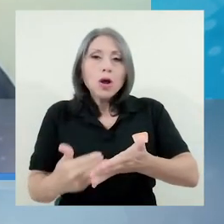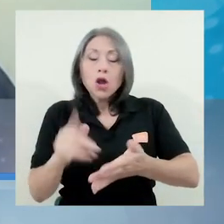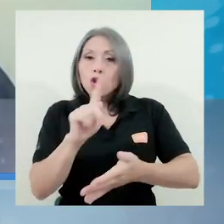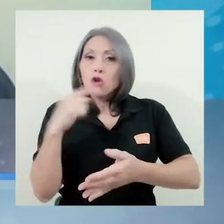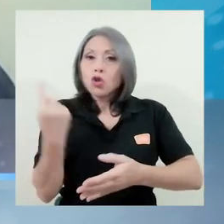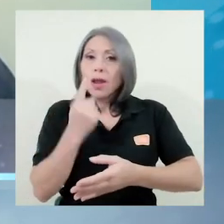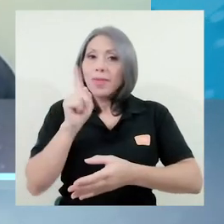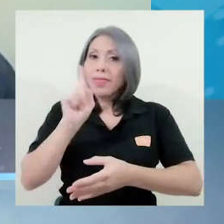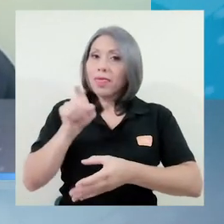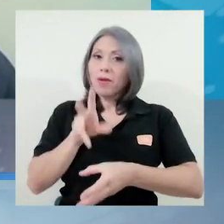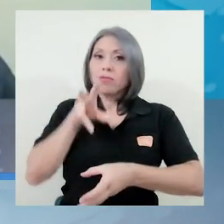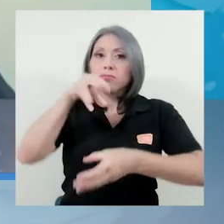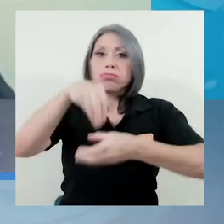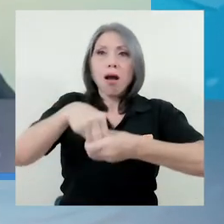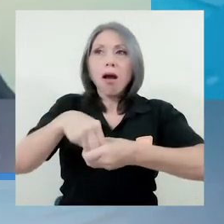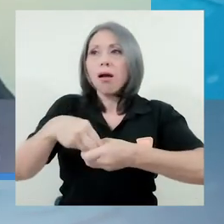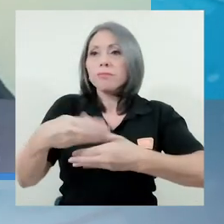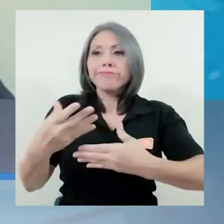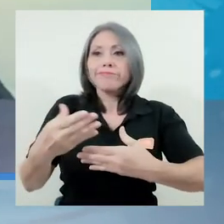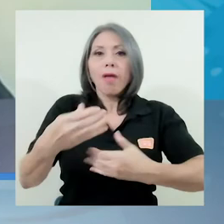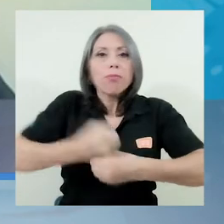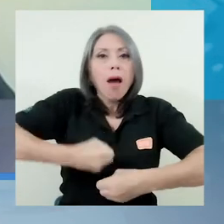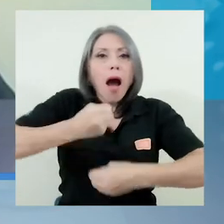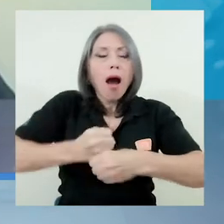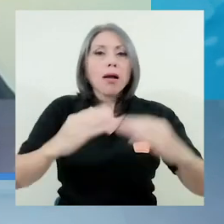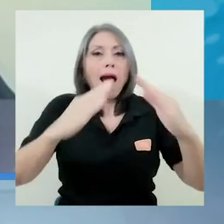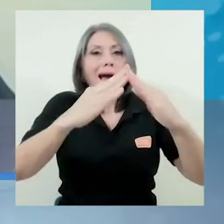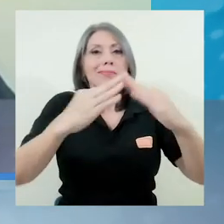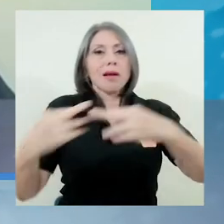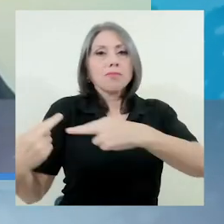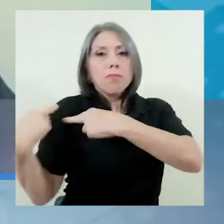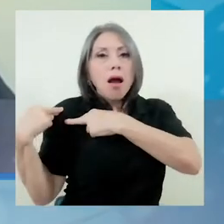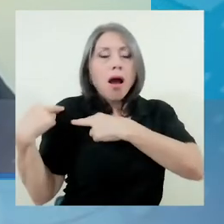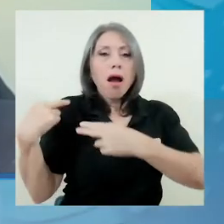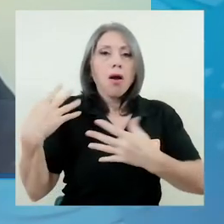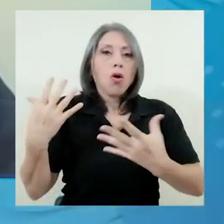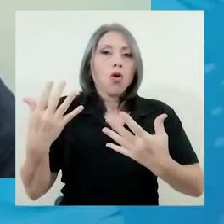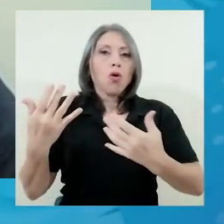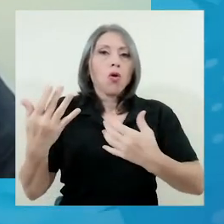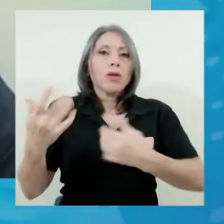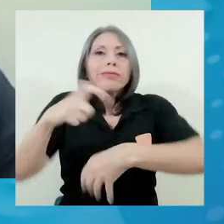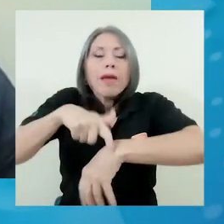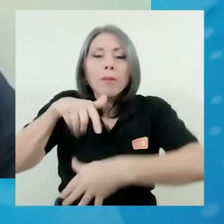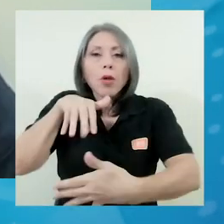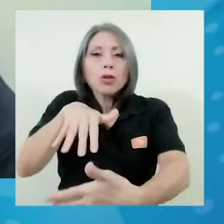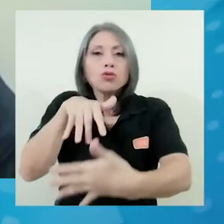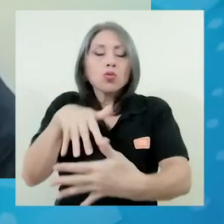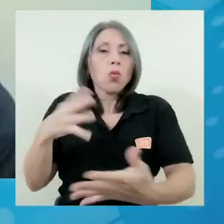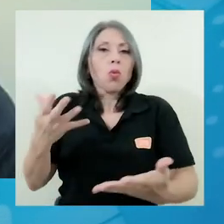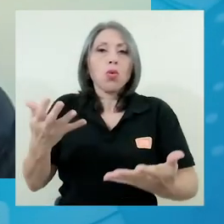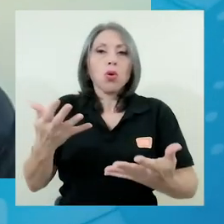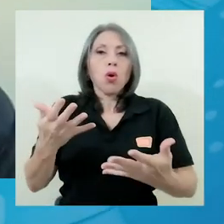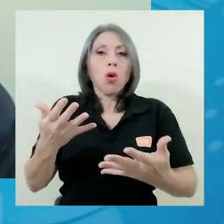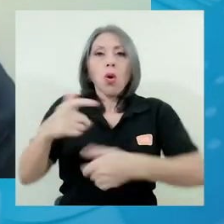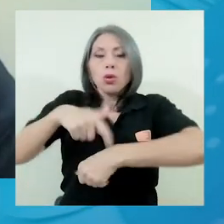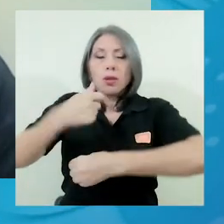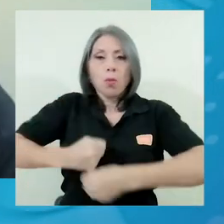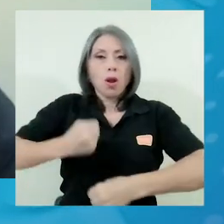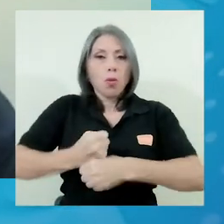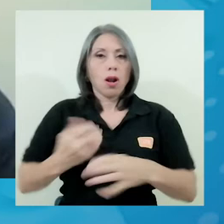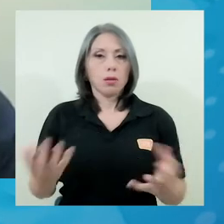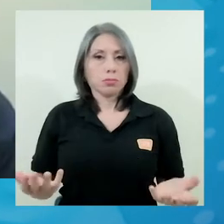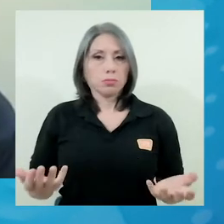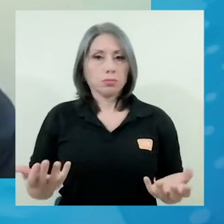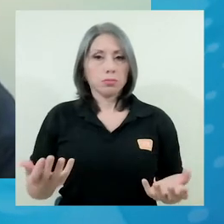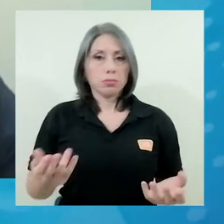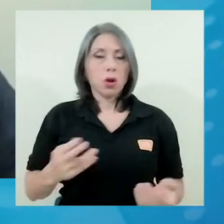responsabilidad de la casa o tiempo de estudio o el tiempo